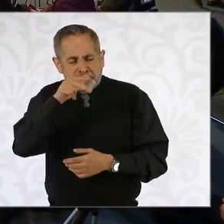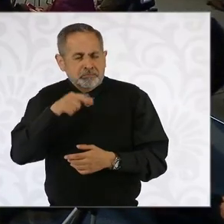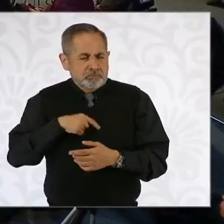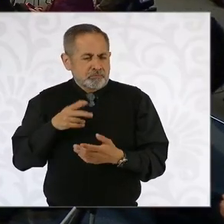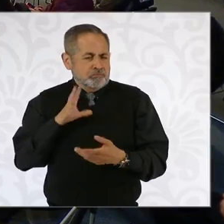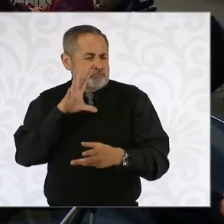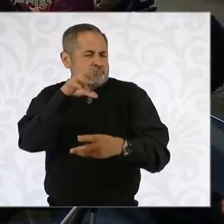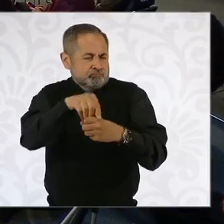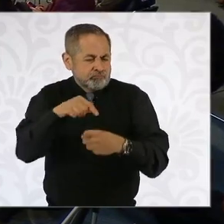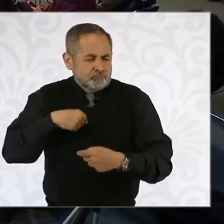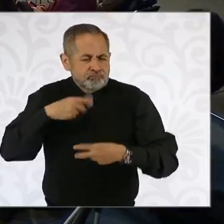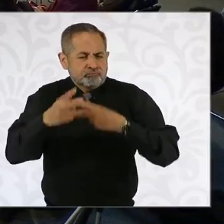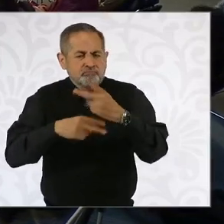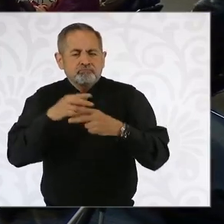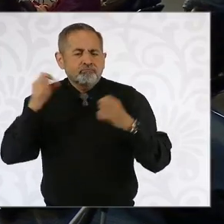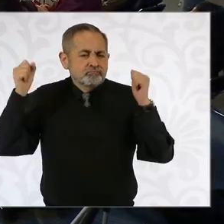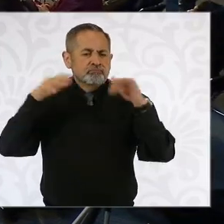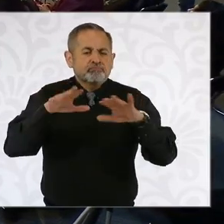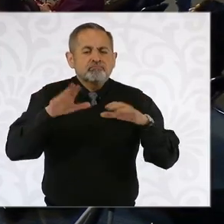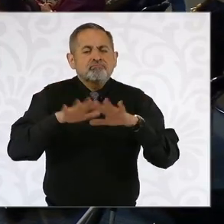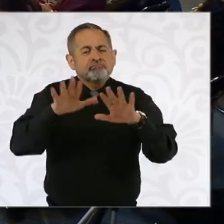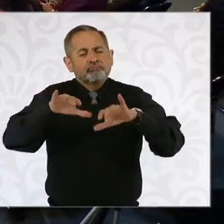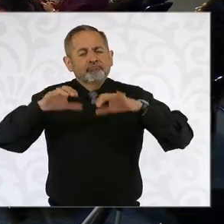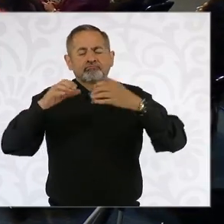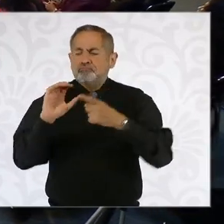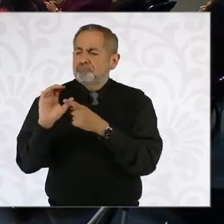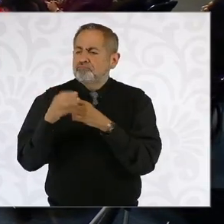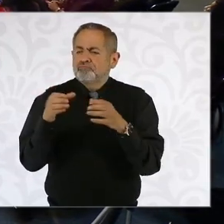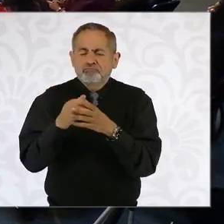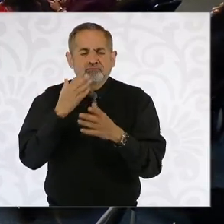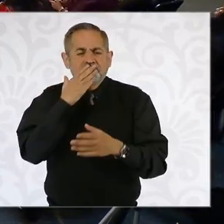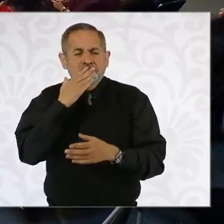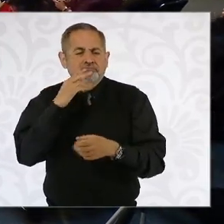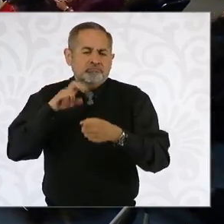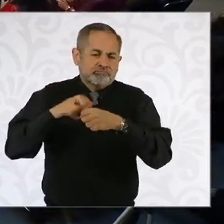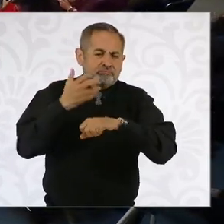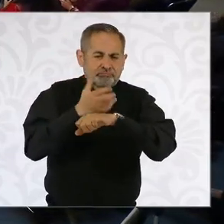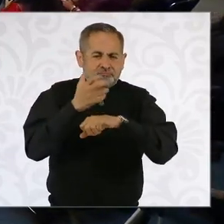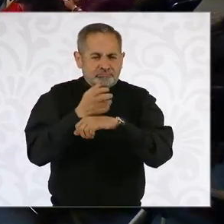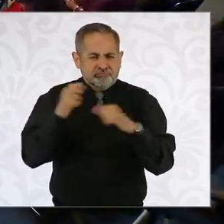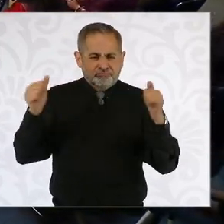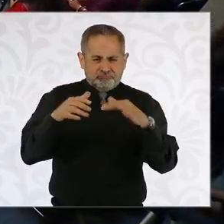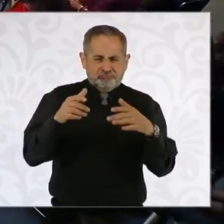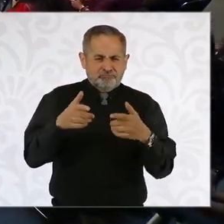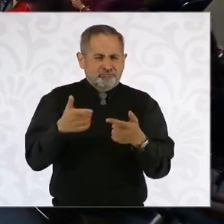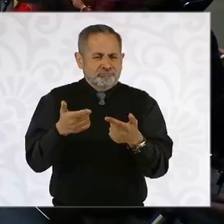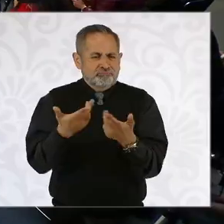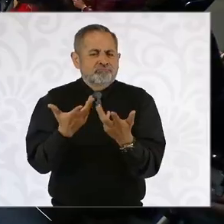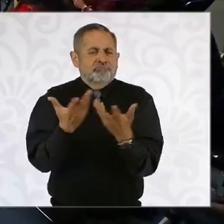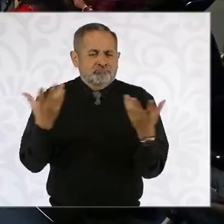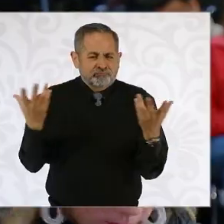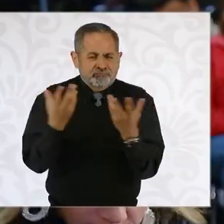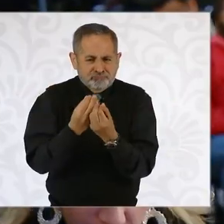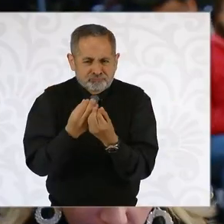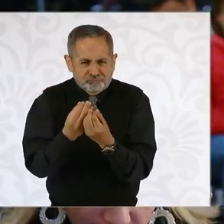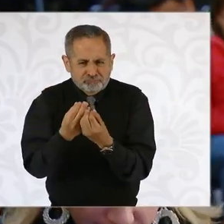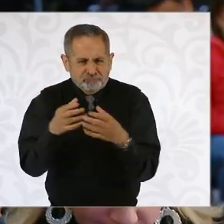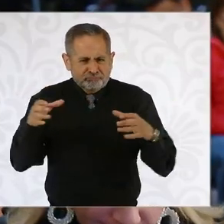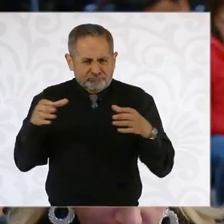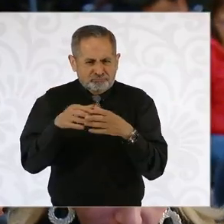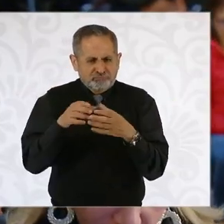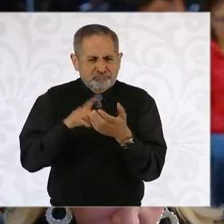participar en un evento muy interesante, que es la plenaria de la Comisión Sonora de Estados Unidos. Así se llama ahora, reedito, antes era Sonora Arizona